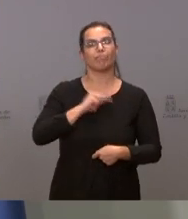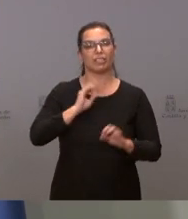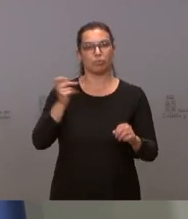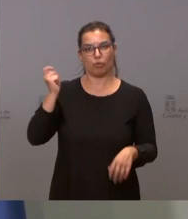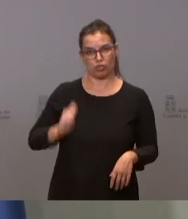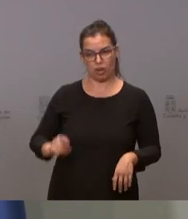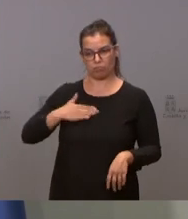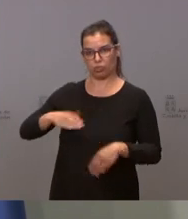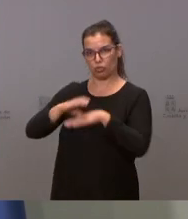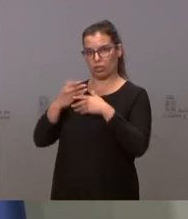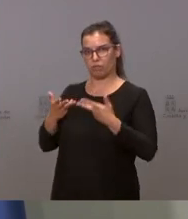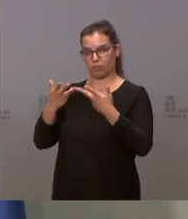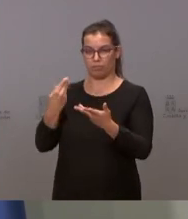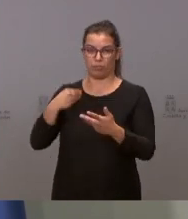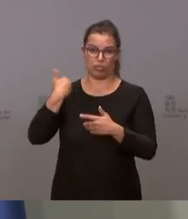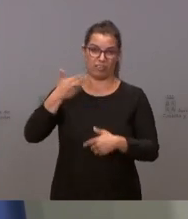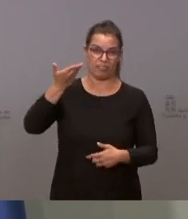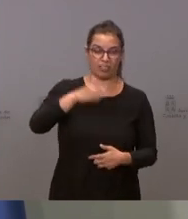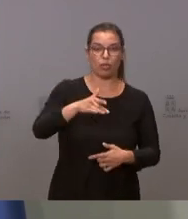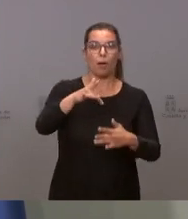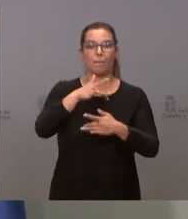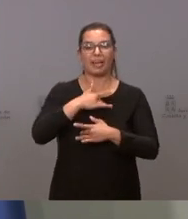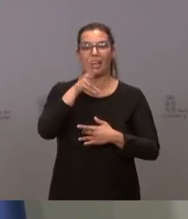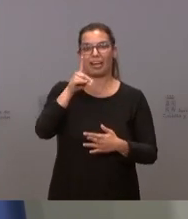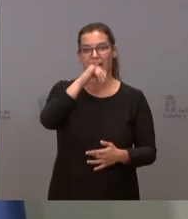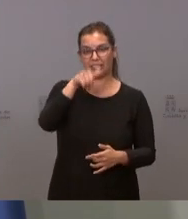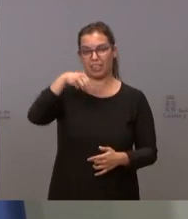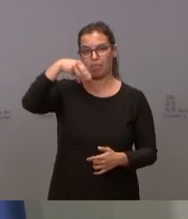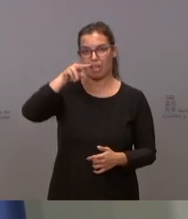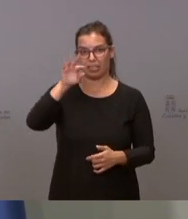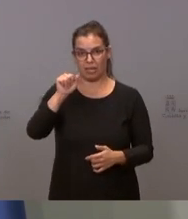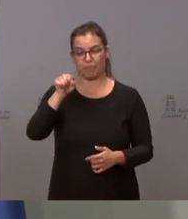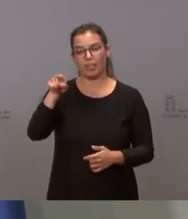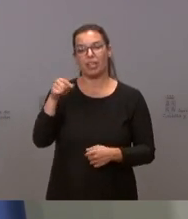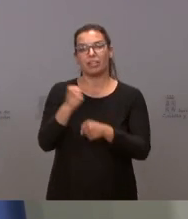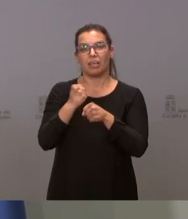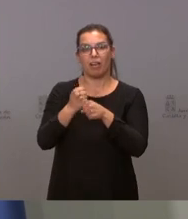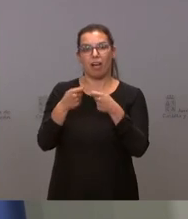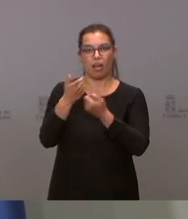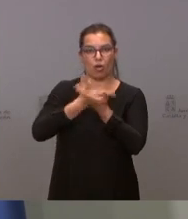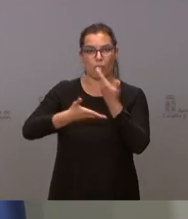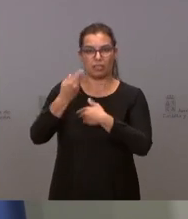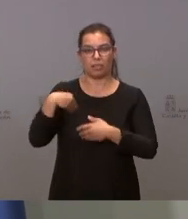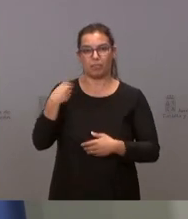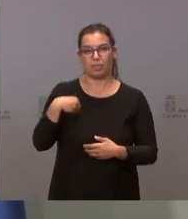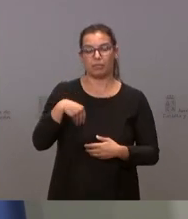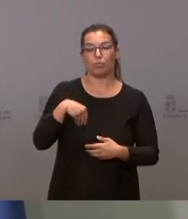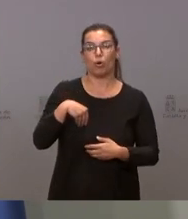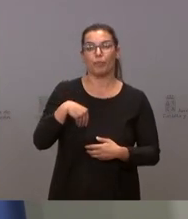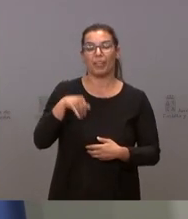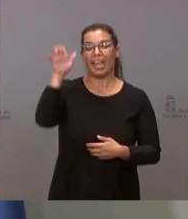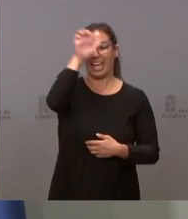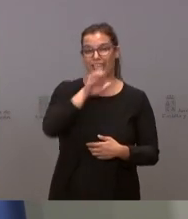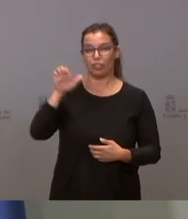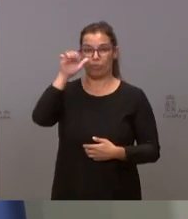Consejería, a título póstumo a María Hernández Mata, la cooperante asesinada en Etiopía en junio